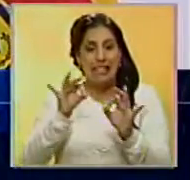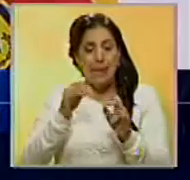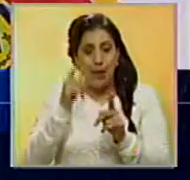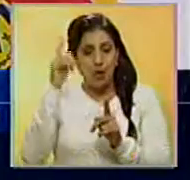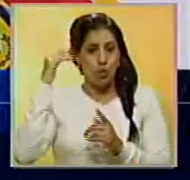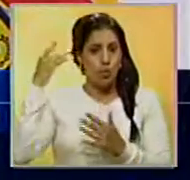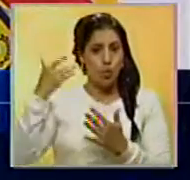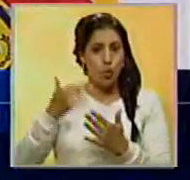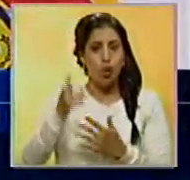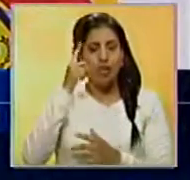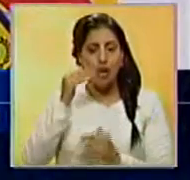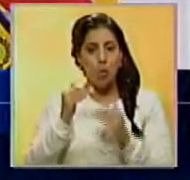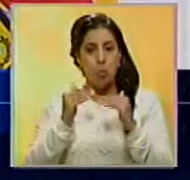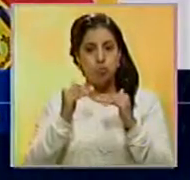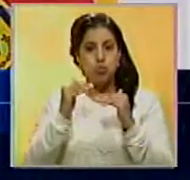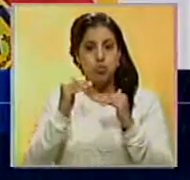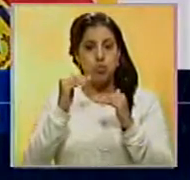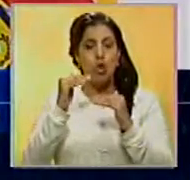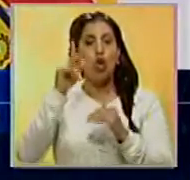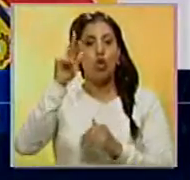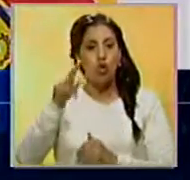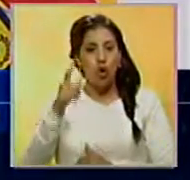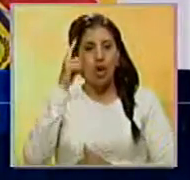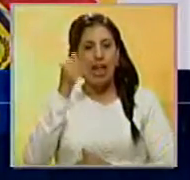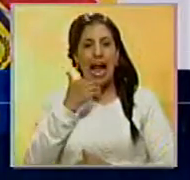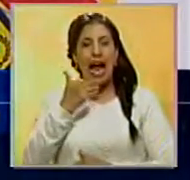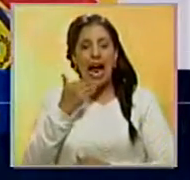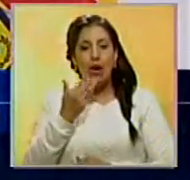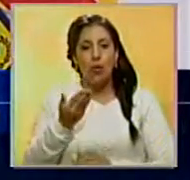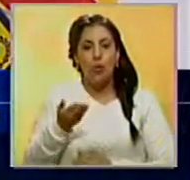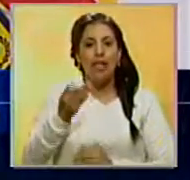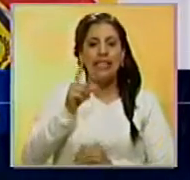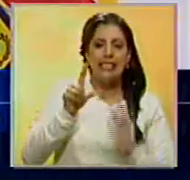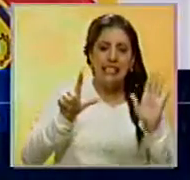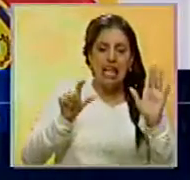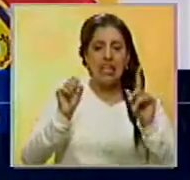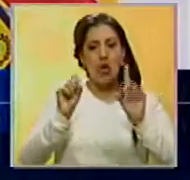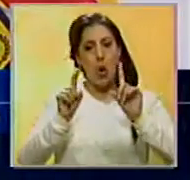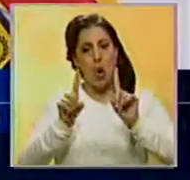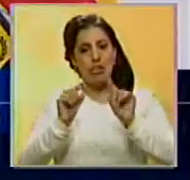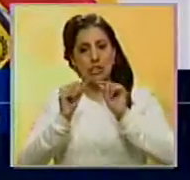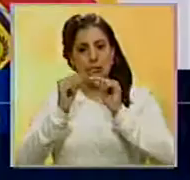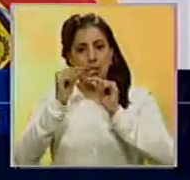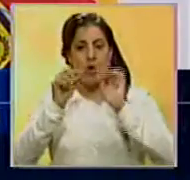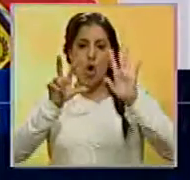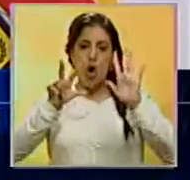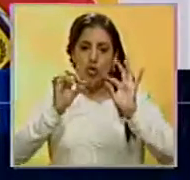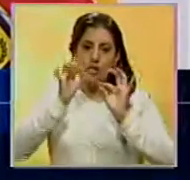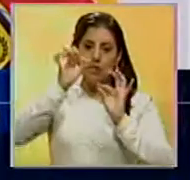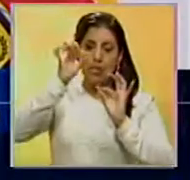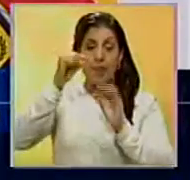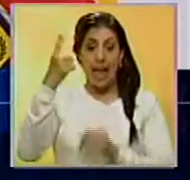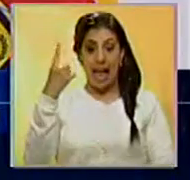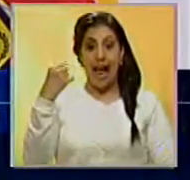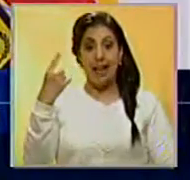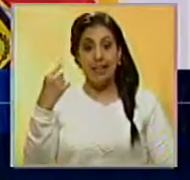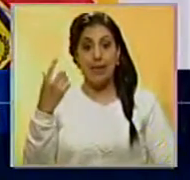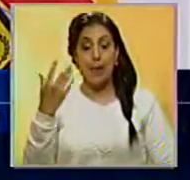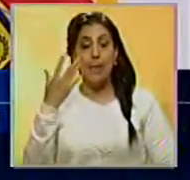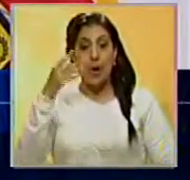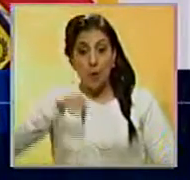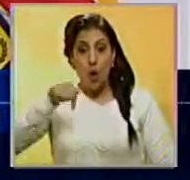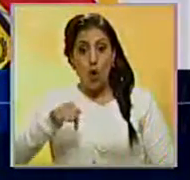días ha tenido un leve incremento, todos los días por lo menos aumenta 7, 11 centímetros, 8 centímetros. De hecho, el día de